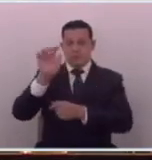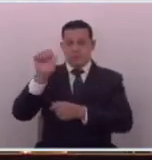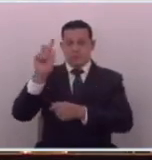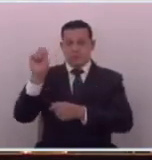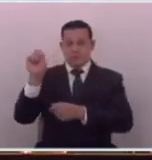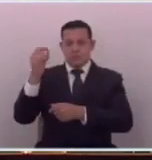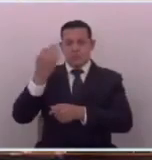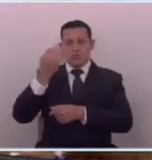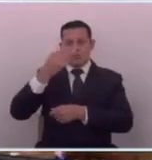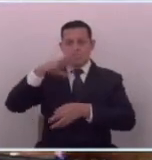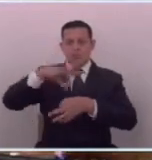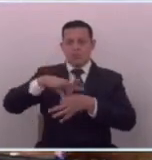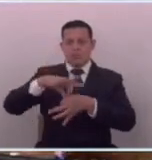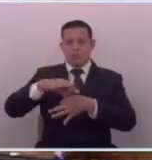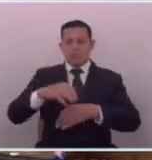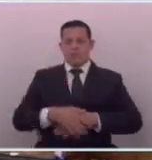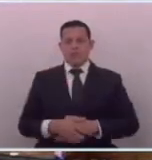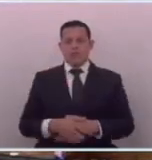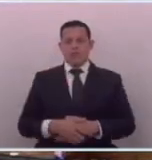favor votar.